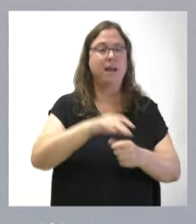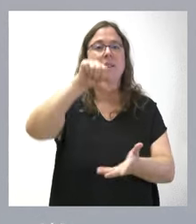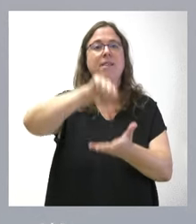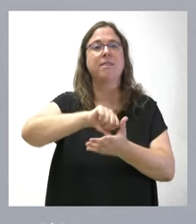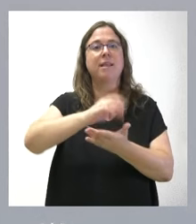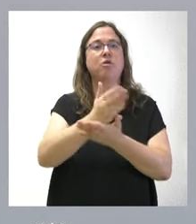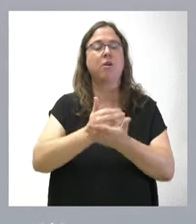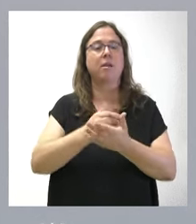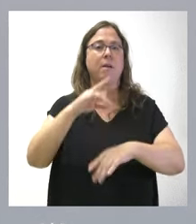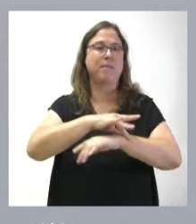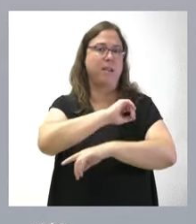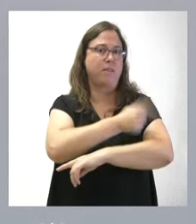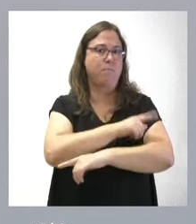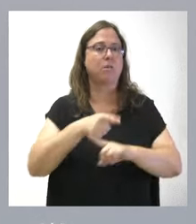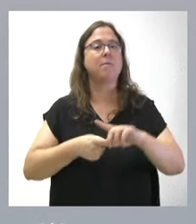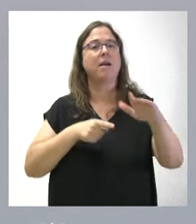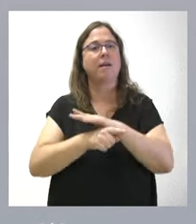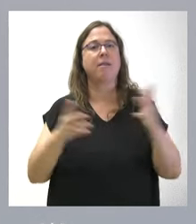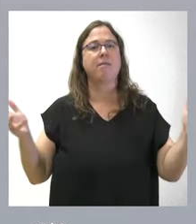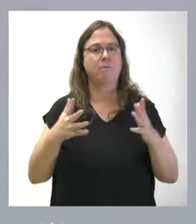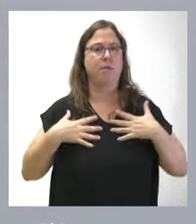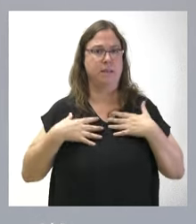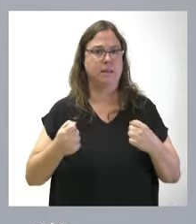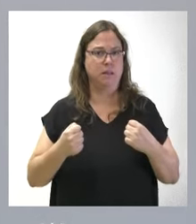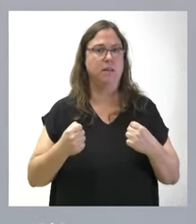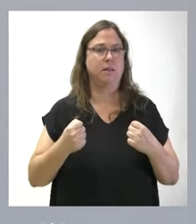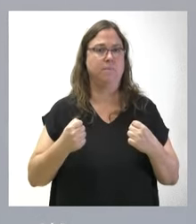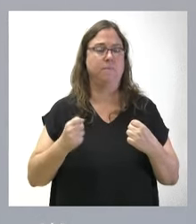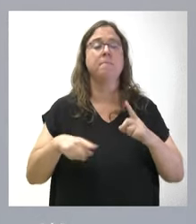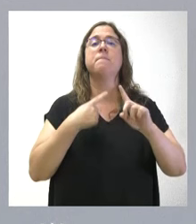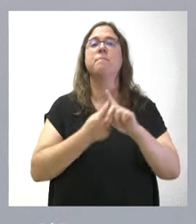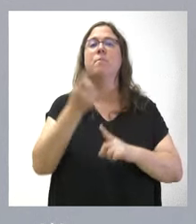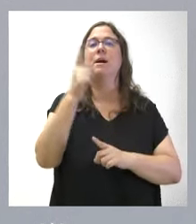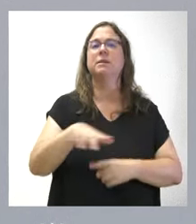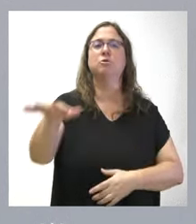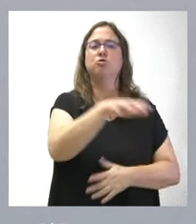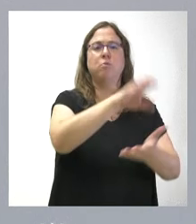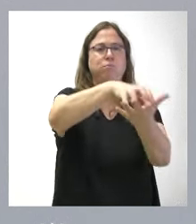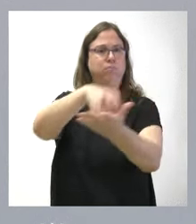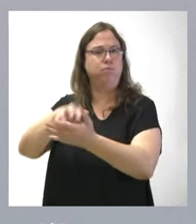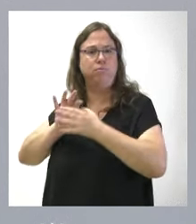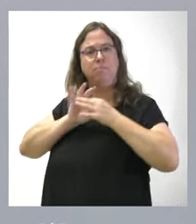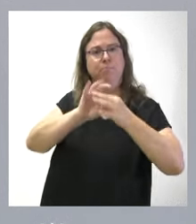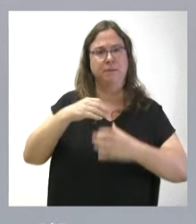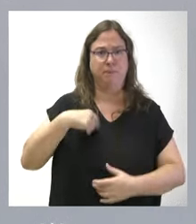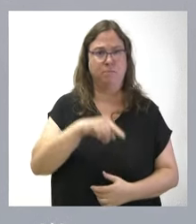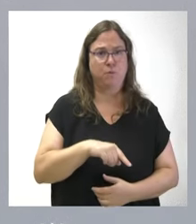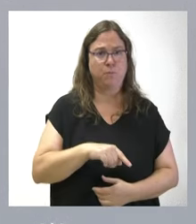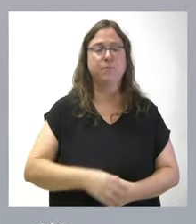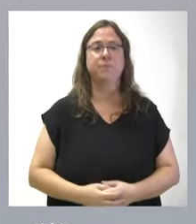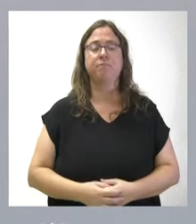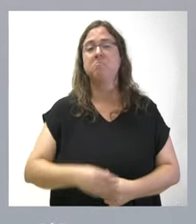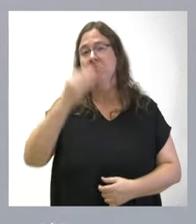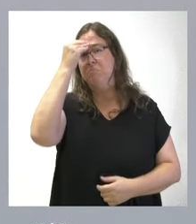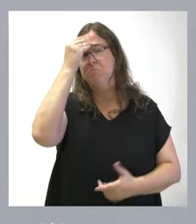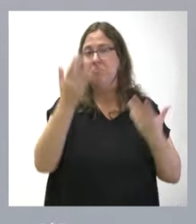medicina deportiva y gerencia de emergencia sanitaria, así como en todas las unidades y centros dependientes de las mismas. Se estima